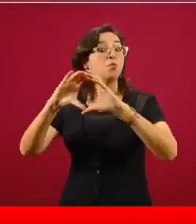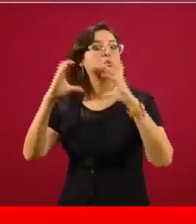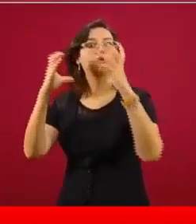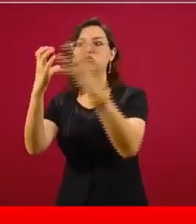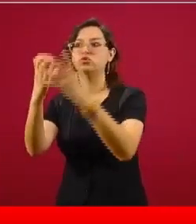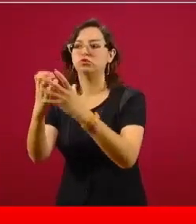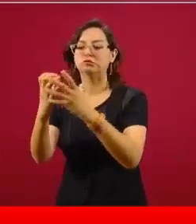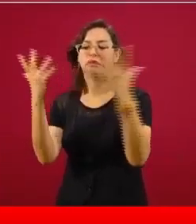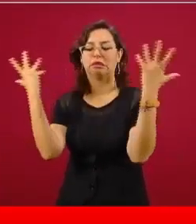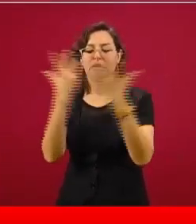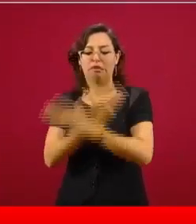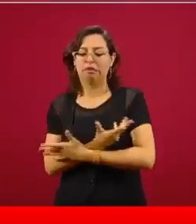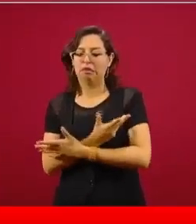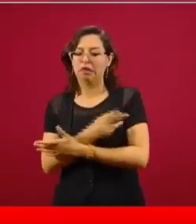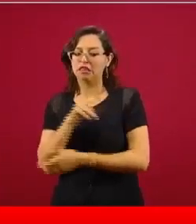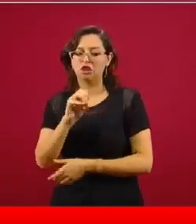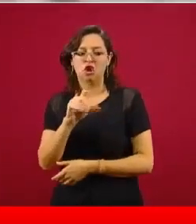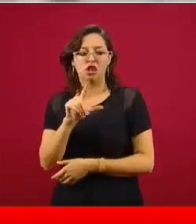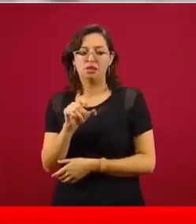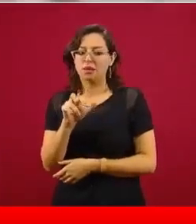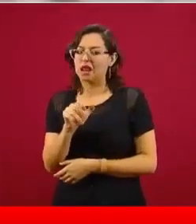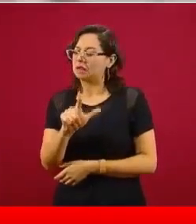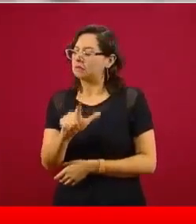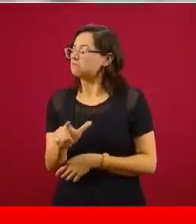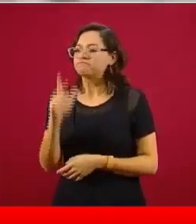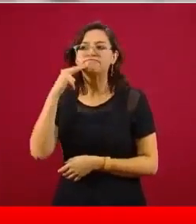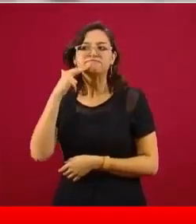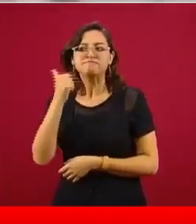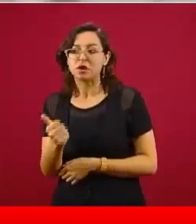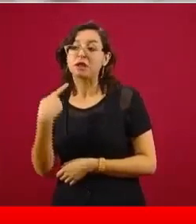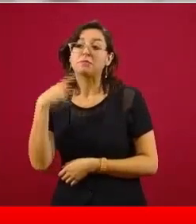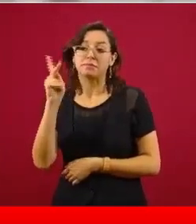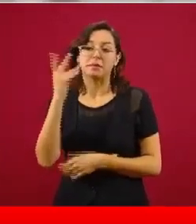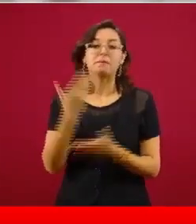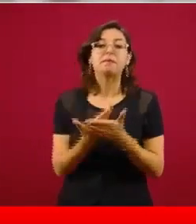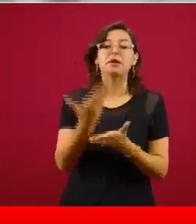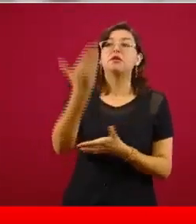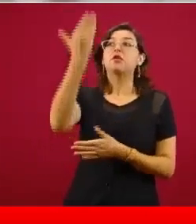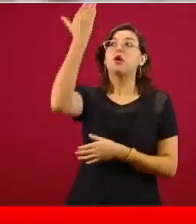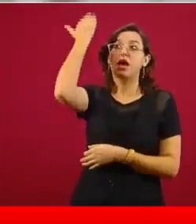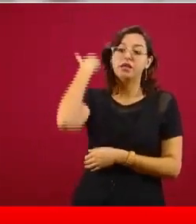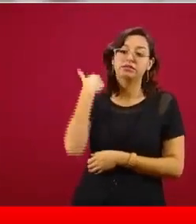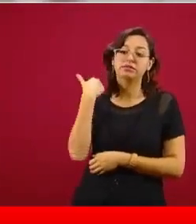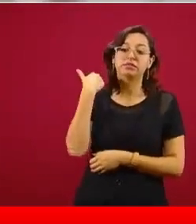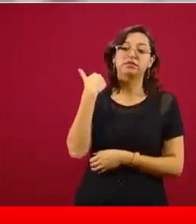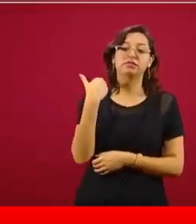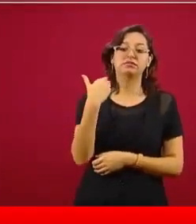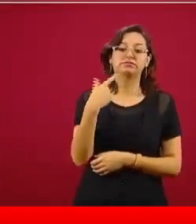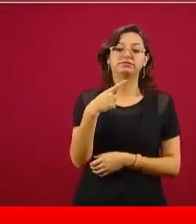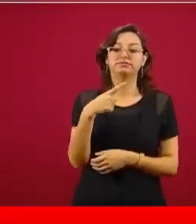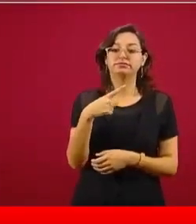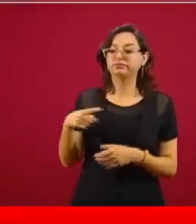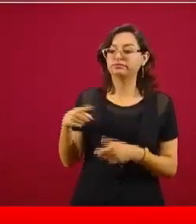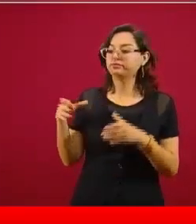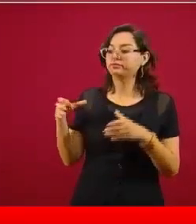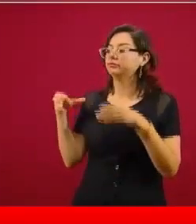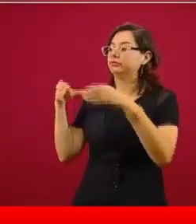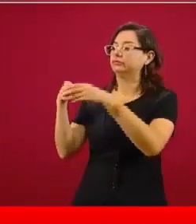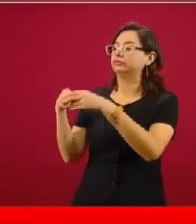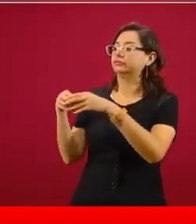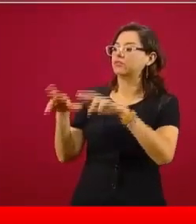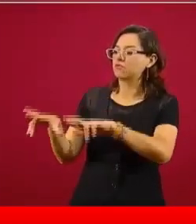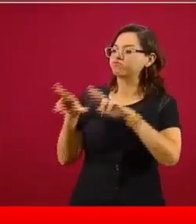que le daban a los de arriba le llamaban así, rescate o